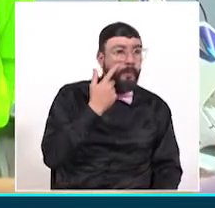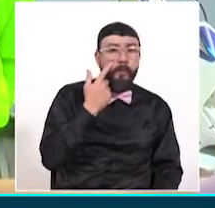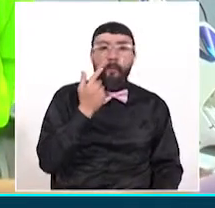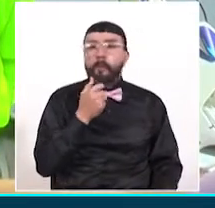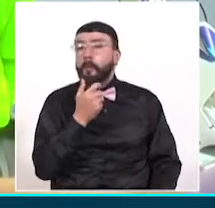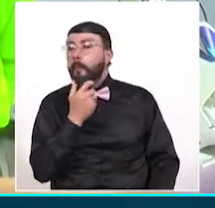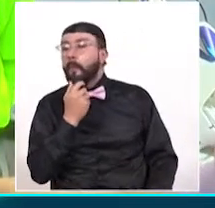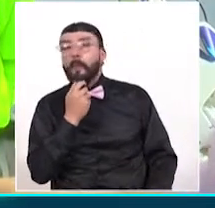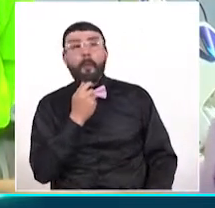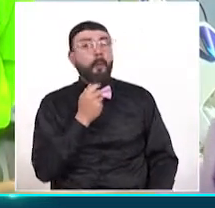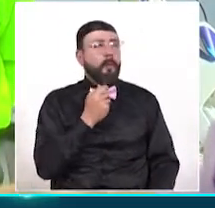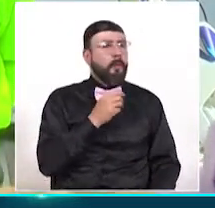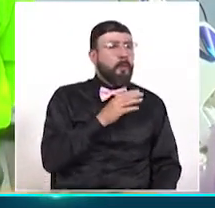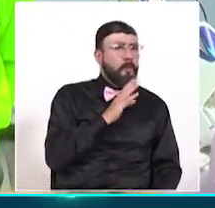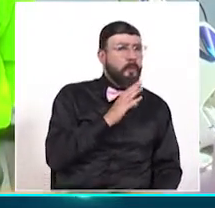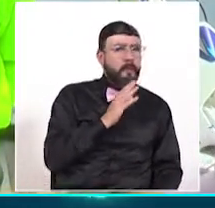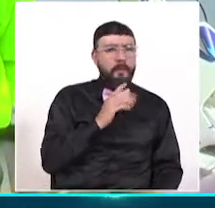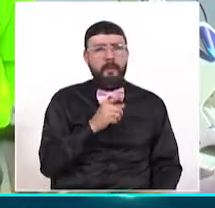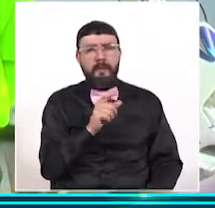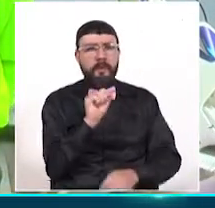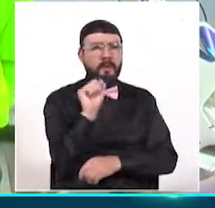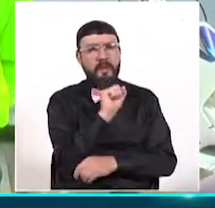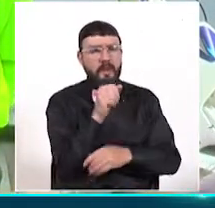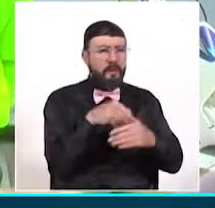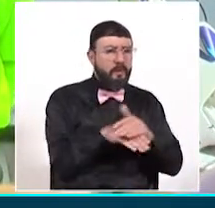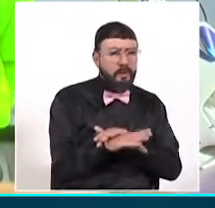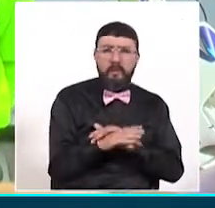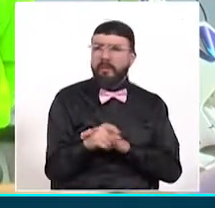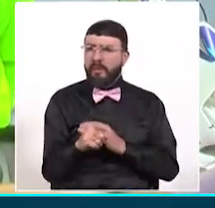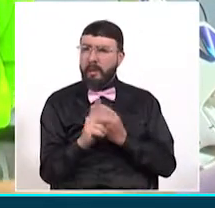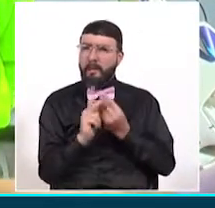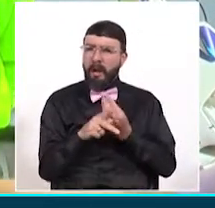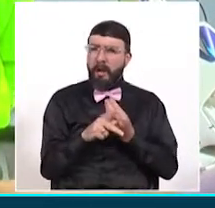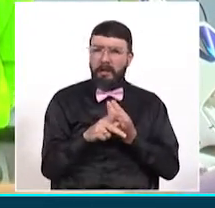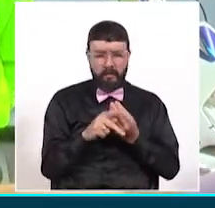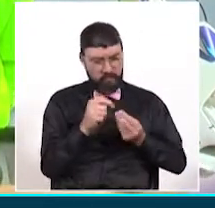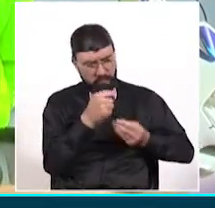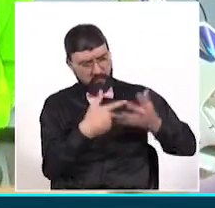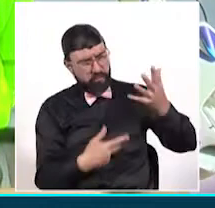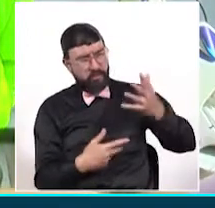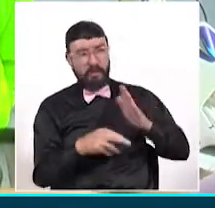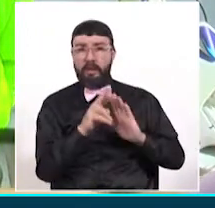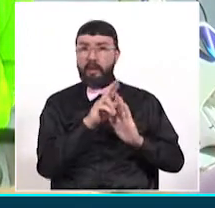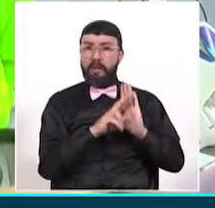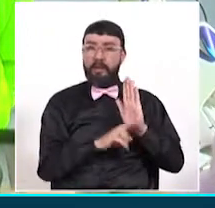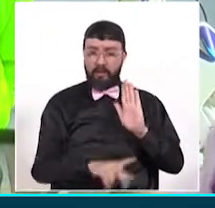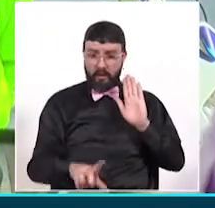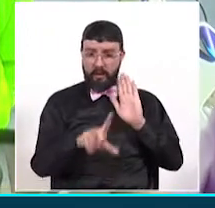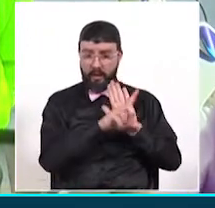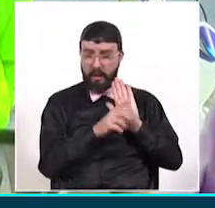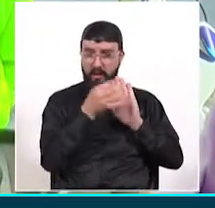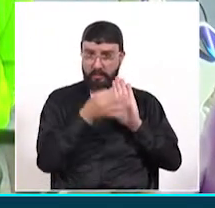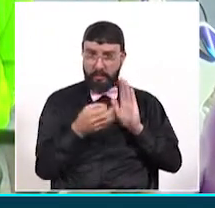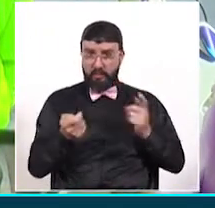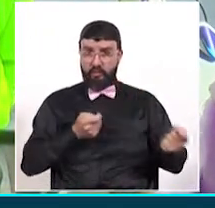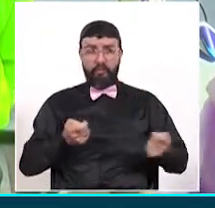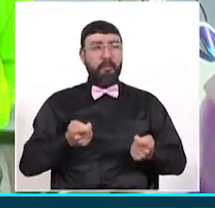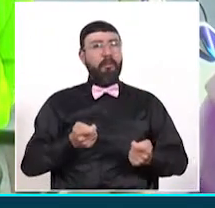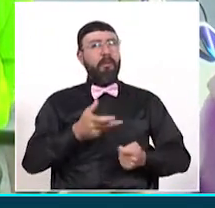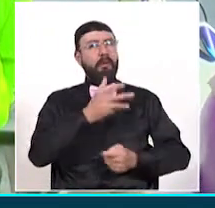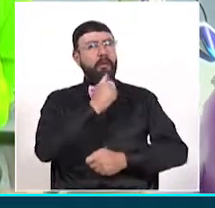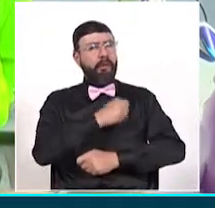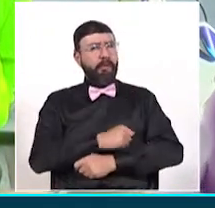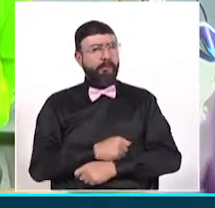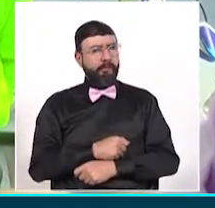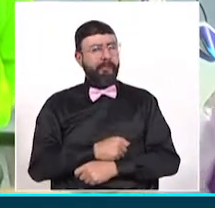control de parqueaderos, control de talleres que no estén con los requisitos legales para su funcionamiento. Estamos